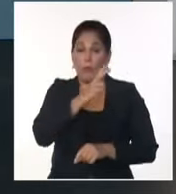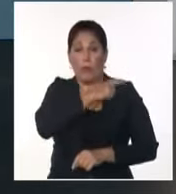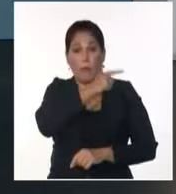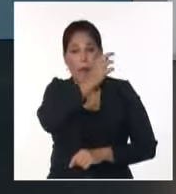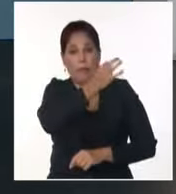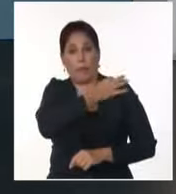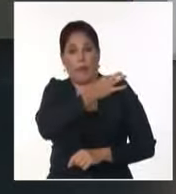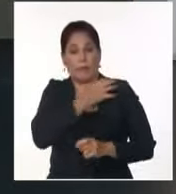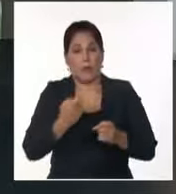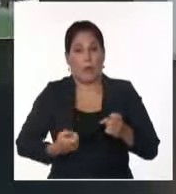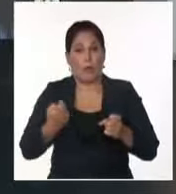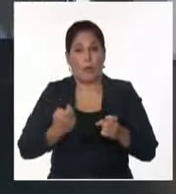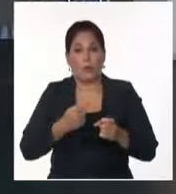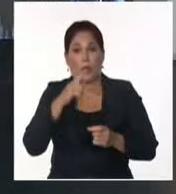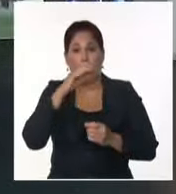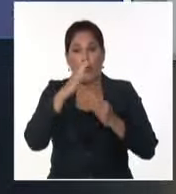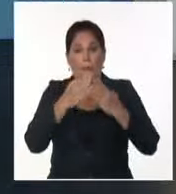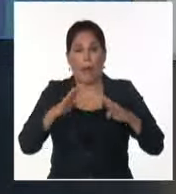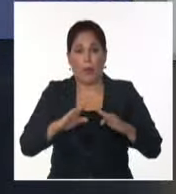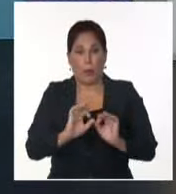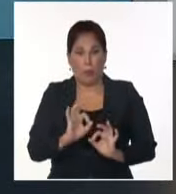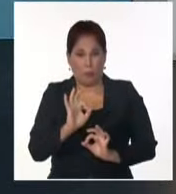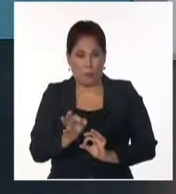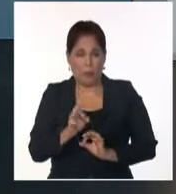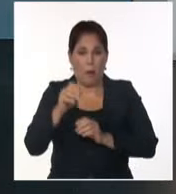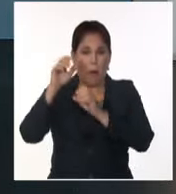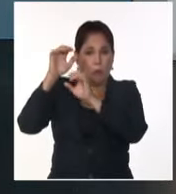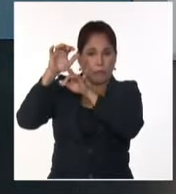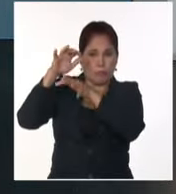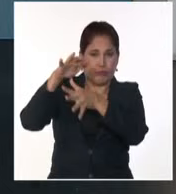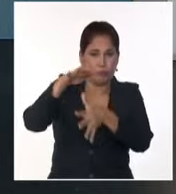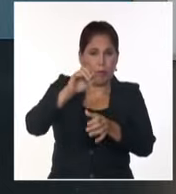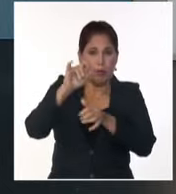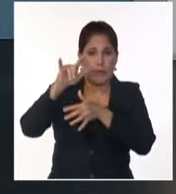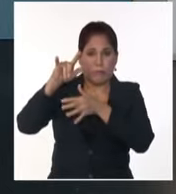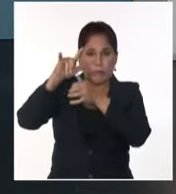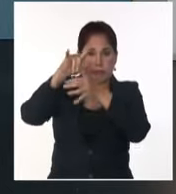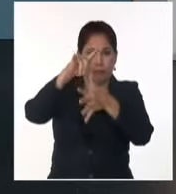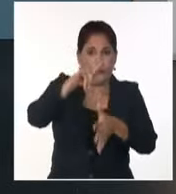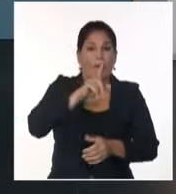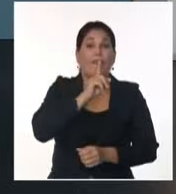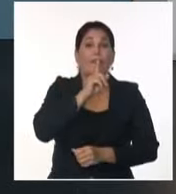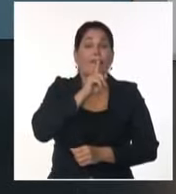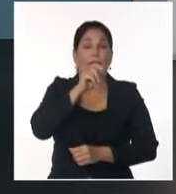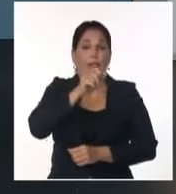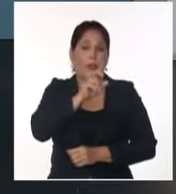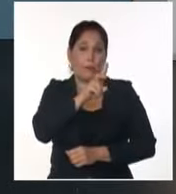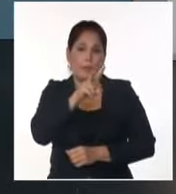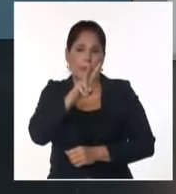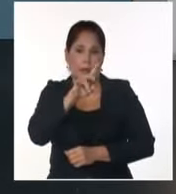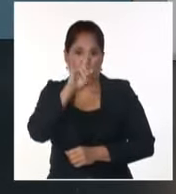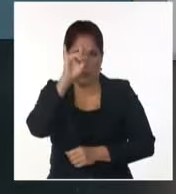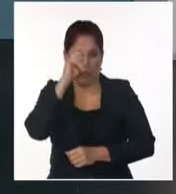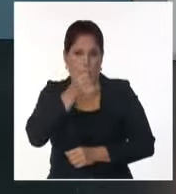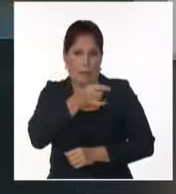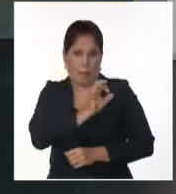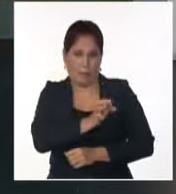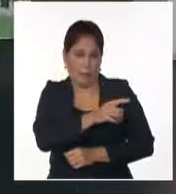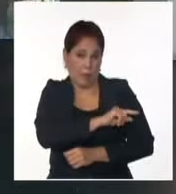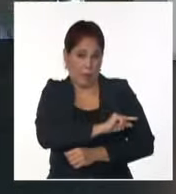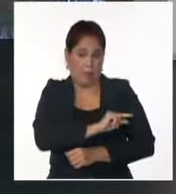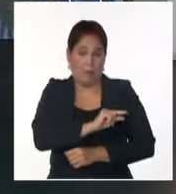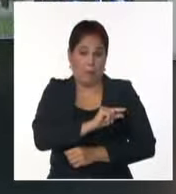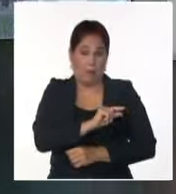de la resistencia libanesa, en un ataque aéreo israelí ocurrido en Beirut el viernes 27 de septiembre. Mientras Estados